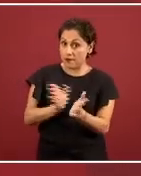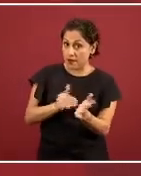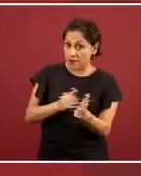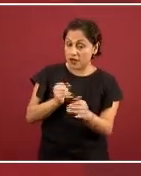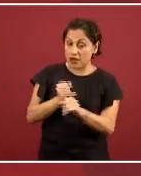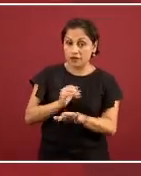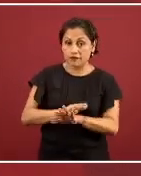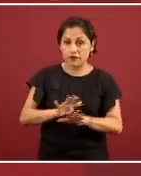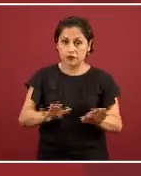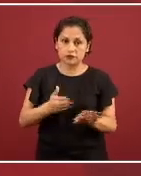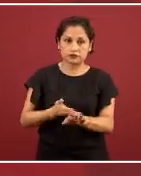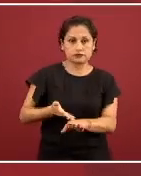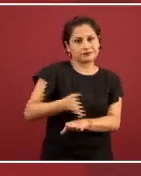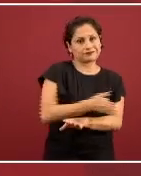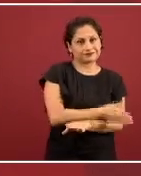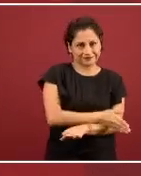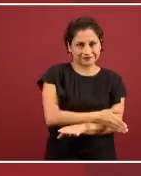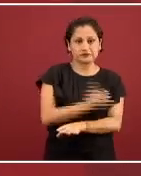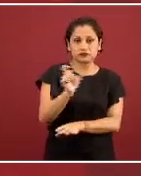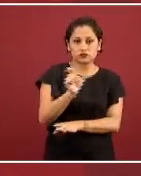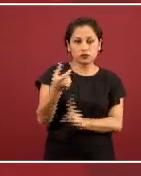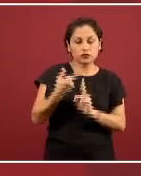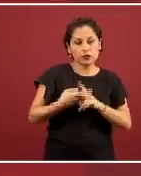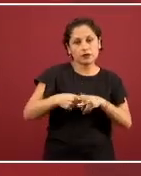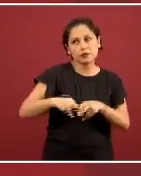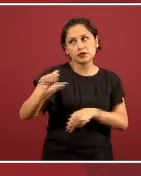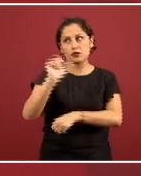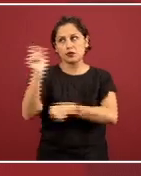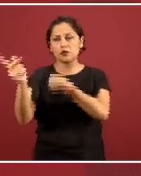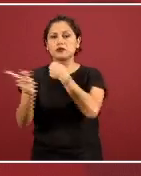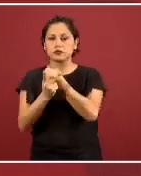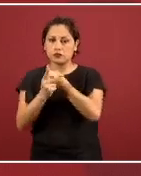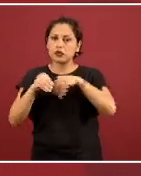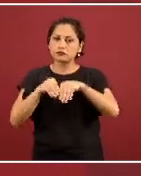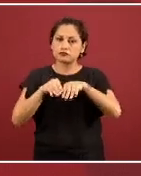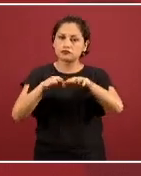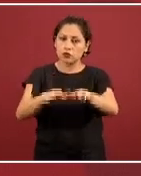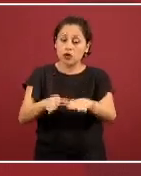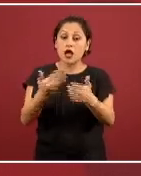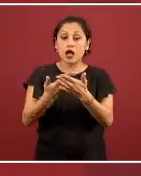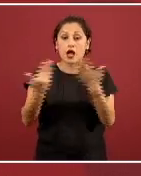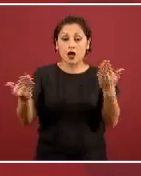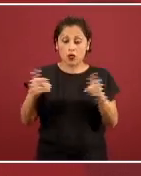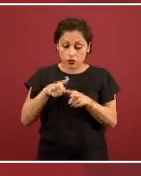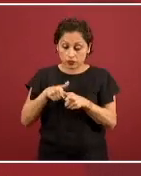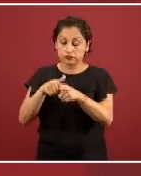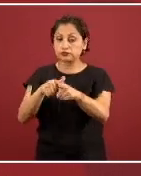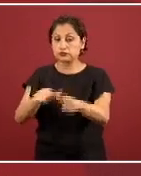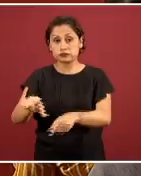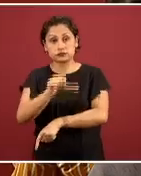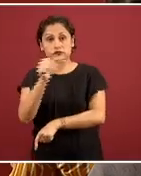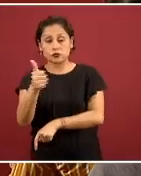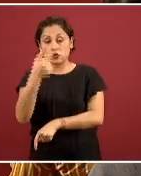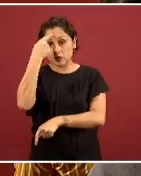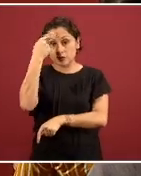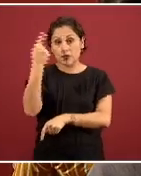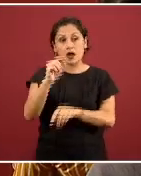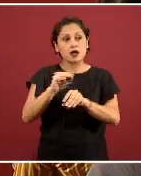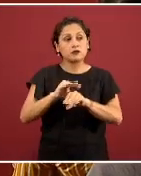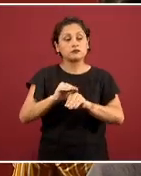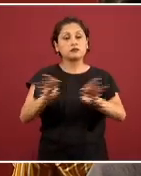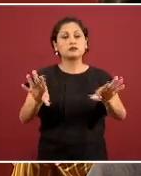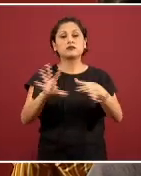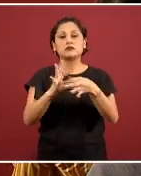ingreso del coronavirus a México, pero otros continúan, conforme avanzan las distintas etapas. Doctor Cortés.